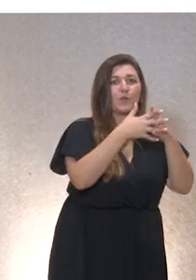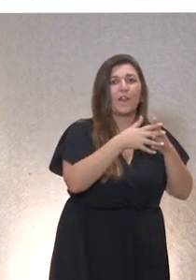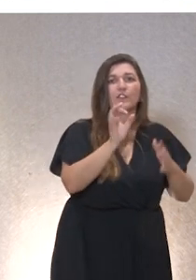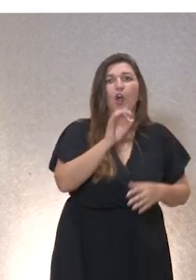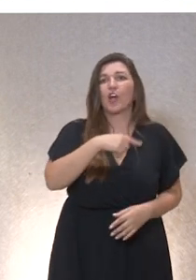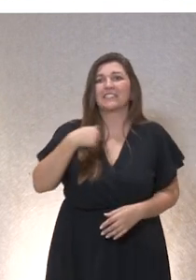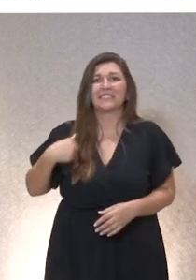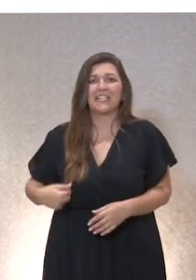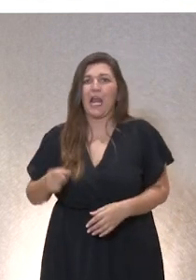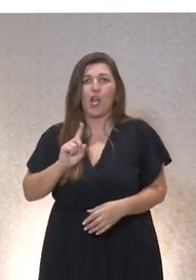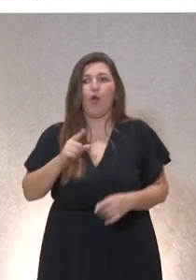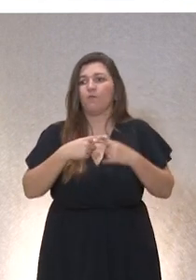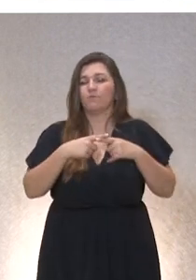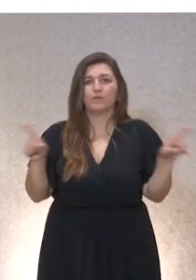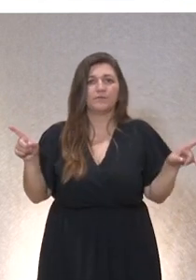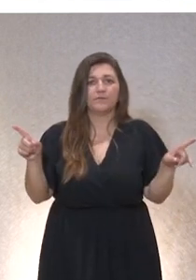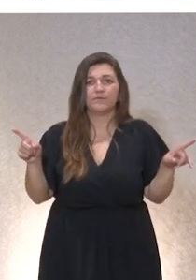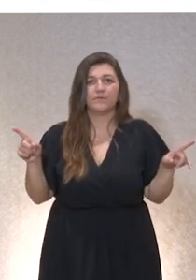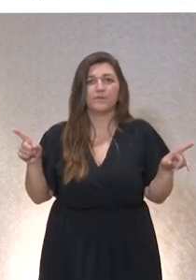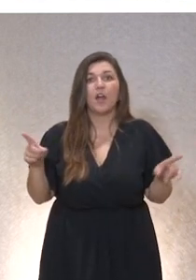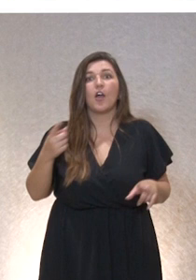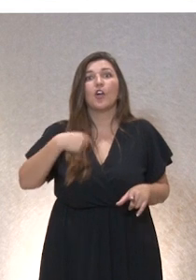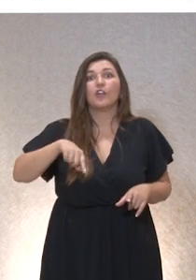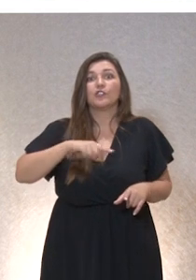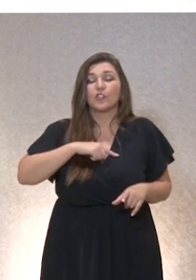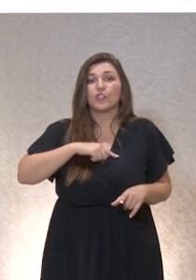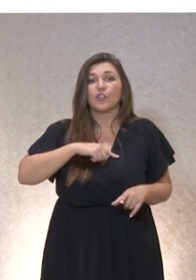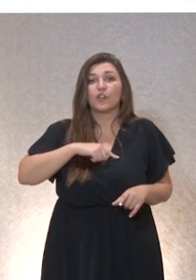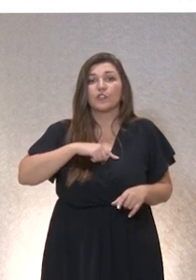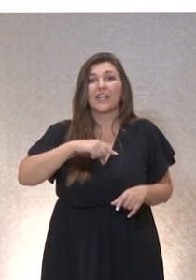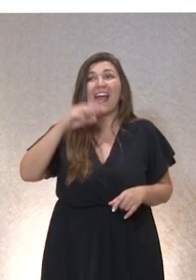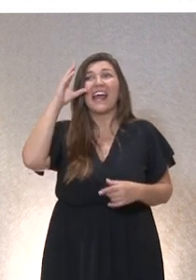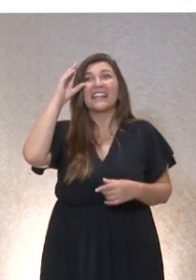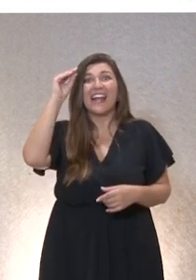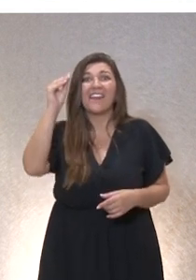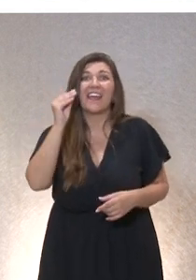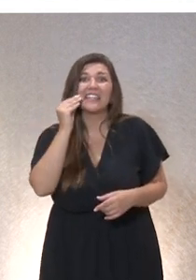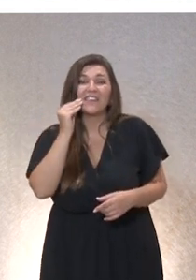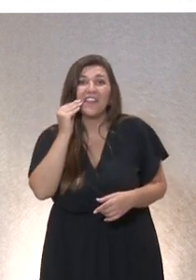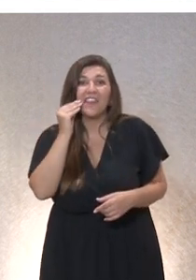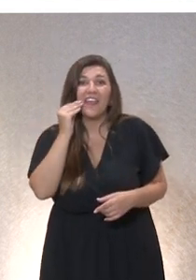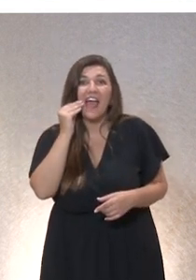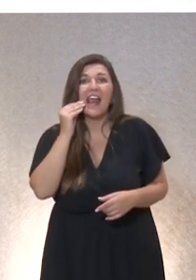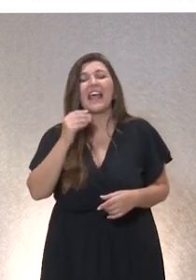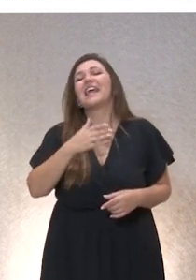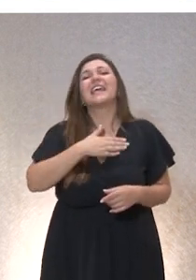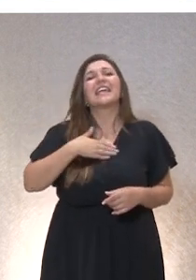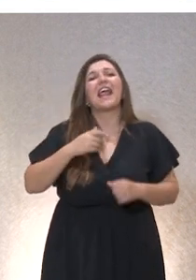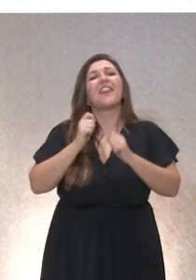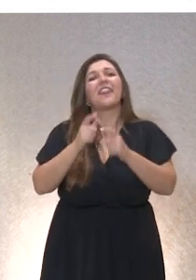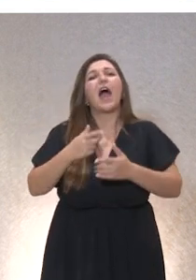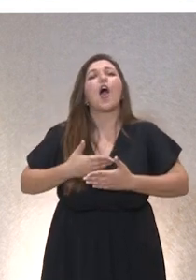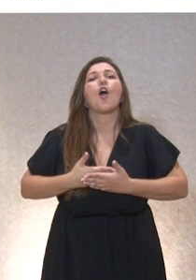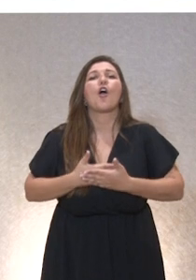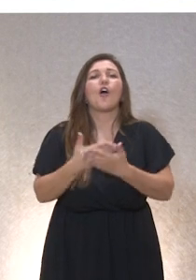sino que hemos promovido una inteligencia artificial que sea confiable. Fíjense